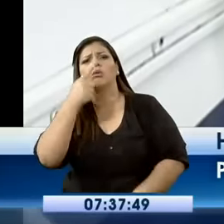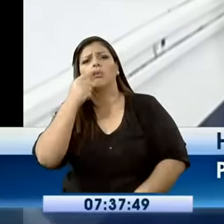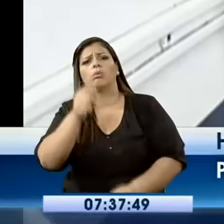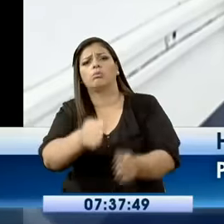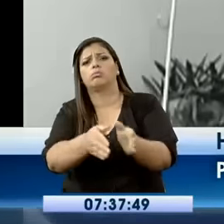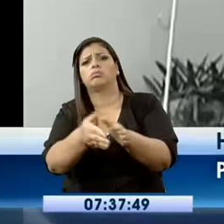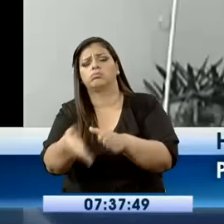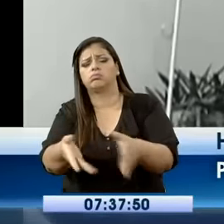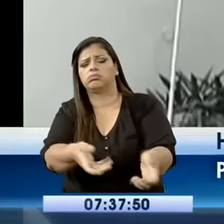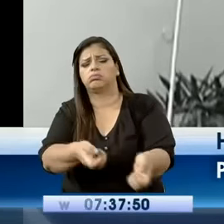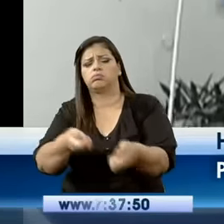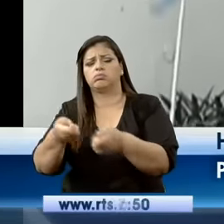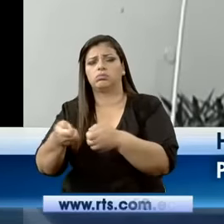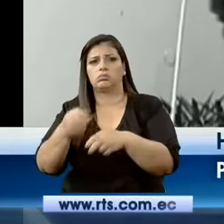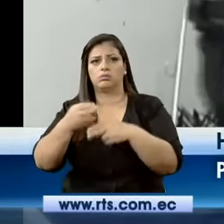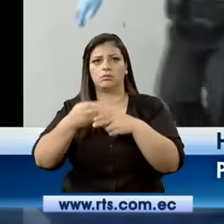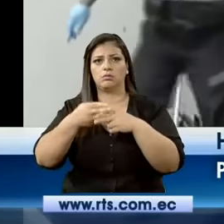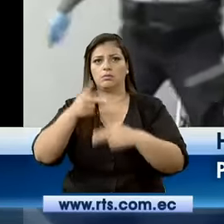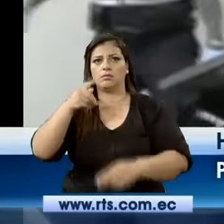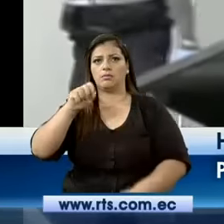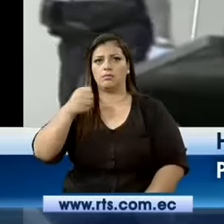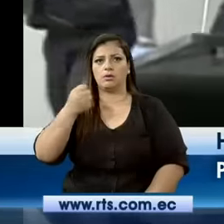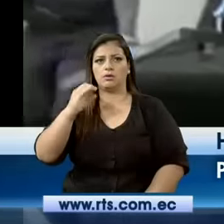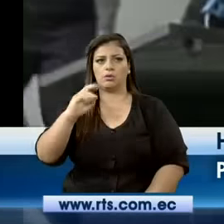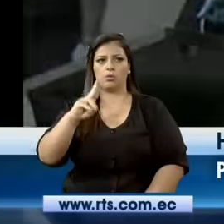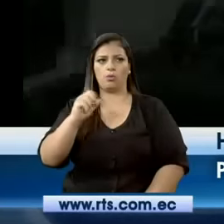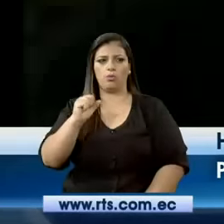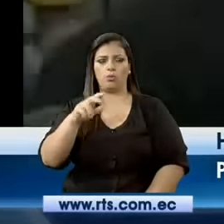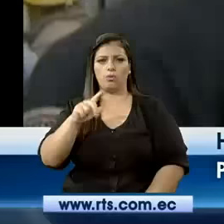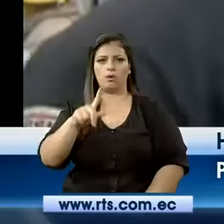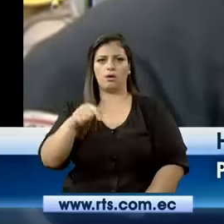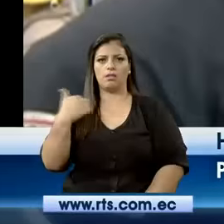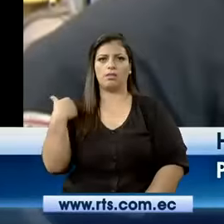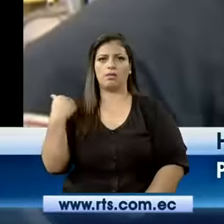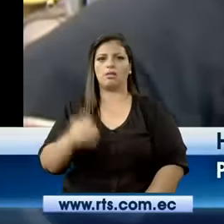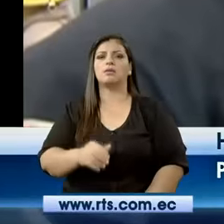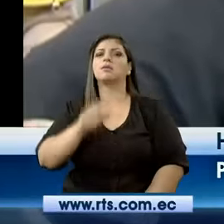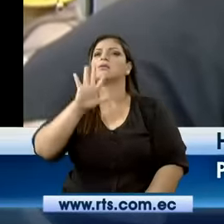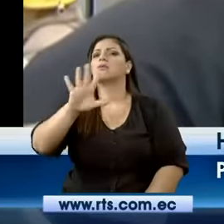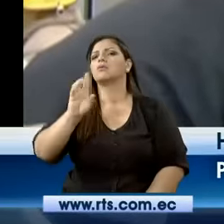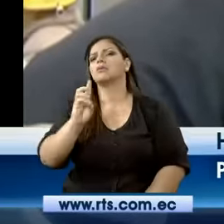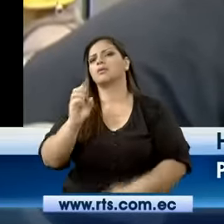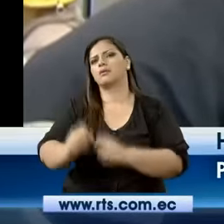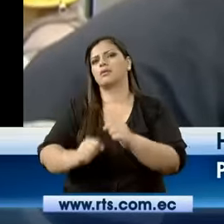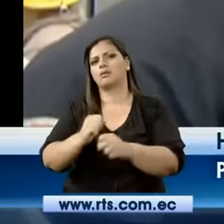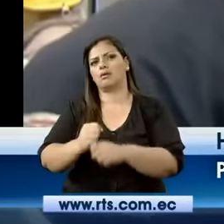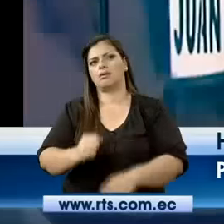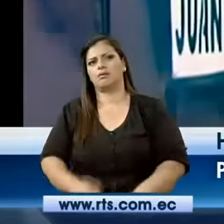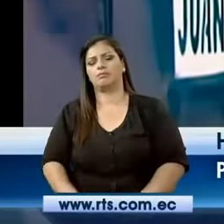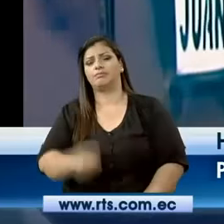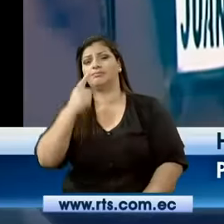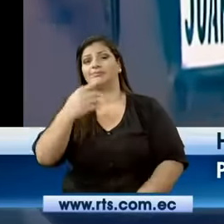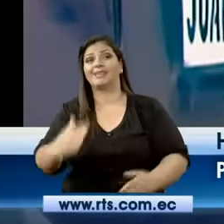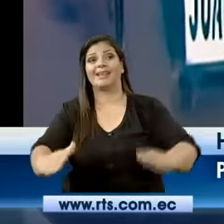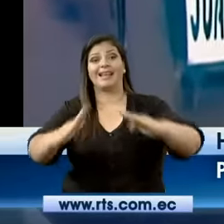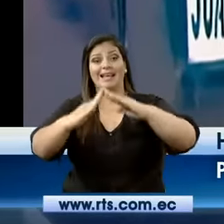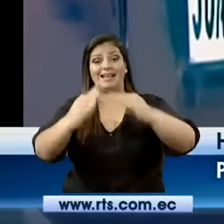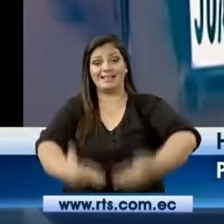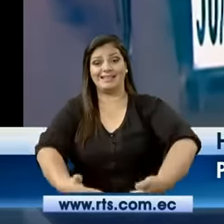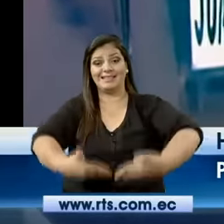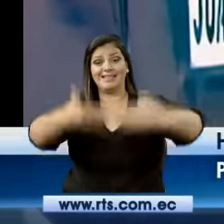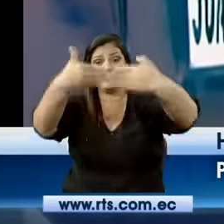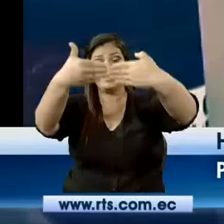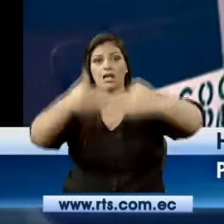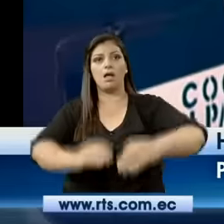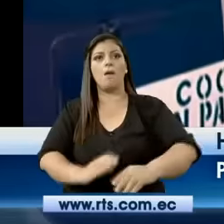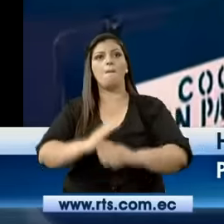identificado como Pascual Segura, de 56 años de edad. Lo que hemos hecho es romper parte del cerramiento, el mismo que no nos permite